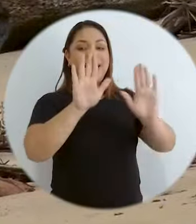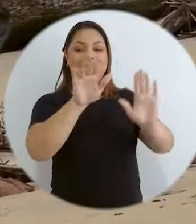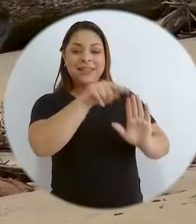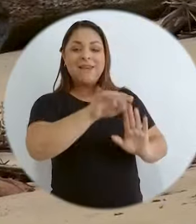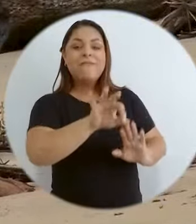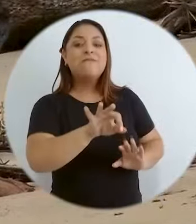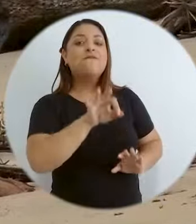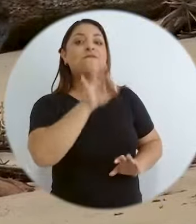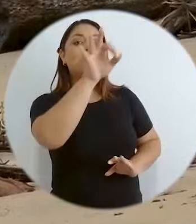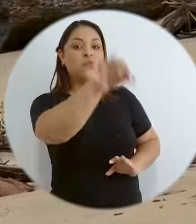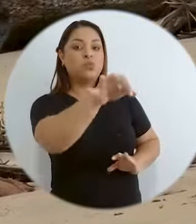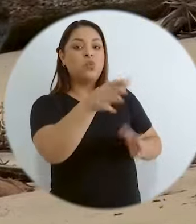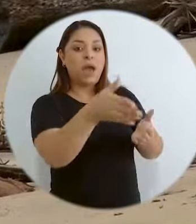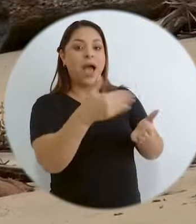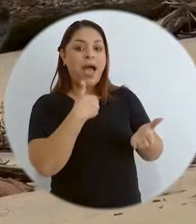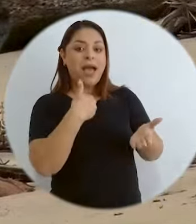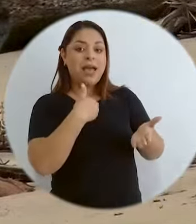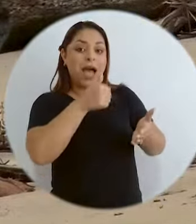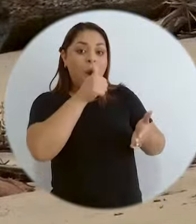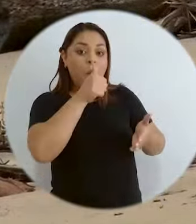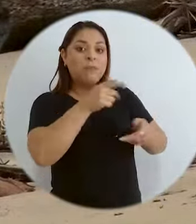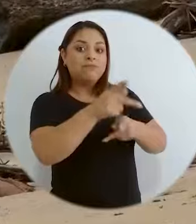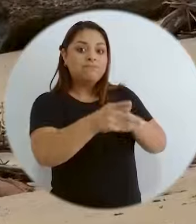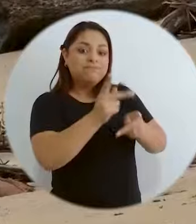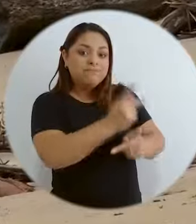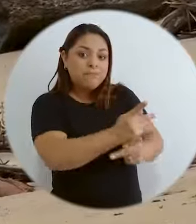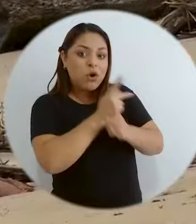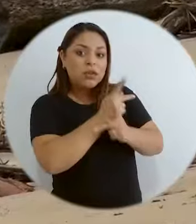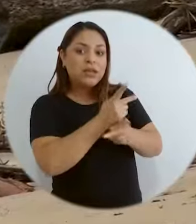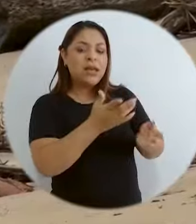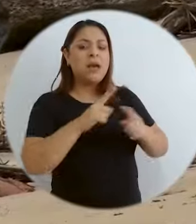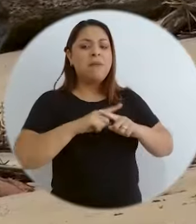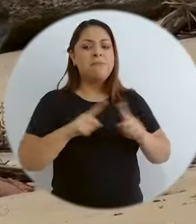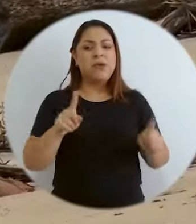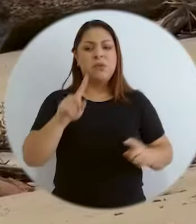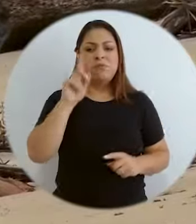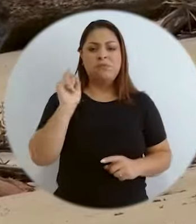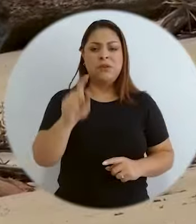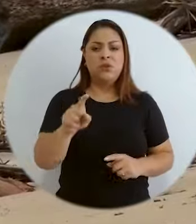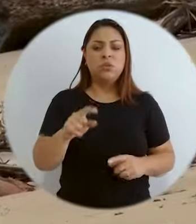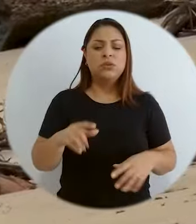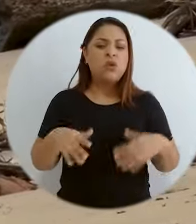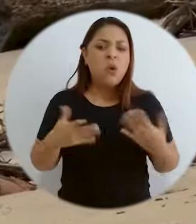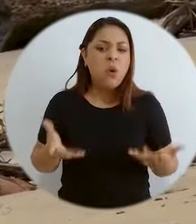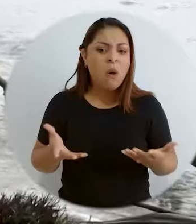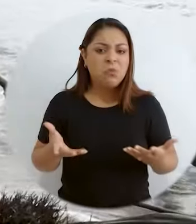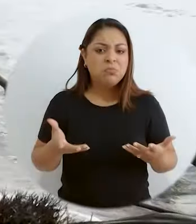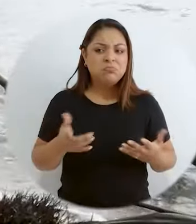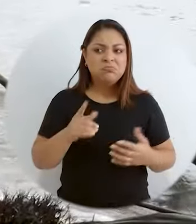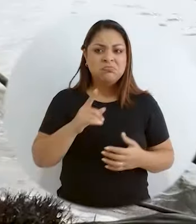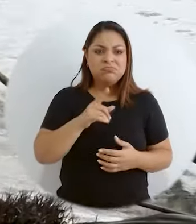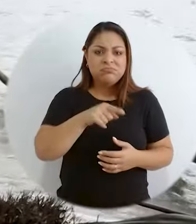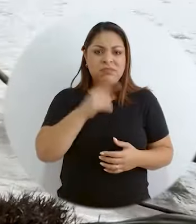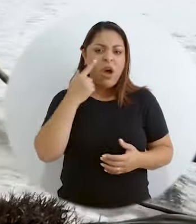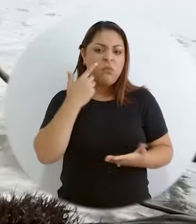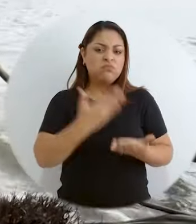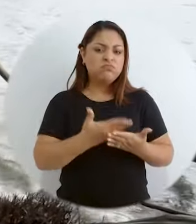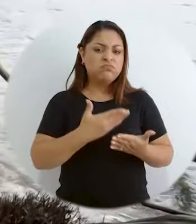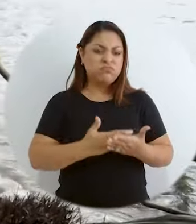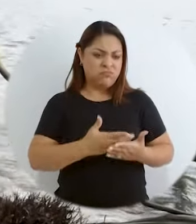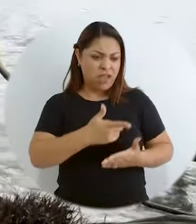decía a los diputados, me parece excelente el trabajo que están realizando, pero ¿cómo le vamos a decir a los financiadores que realmente estamos protegiendo nuestros mares?